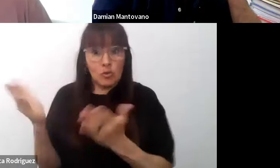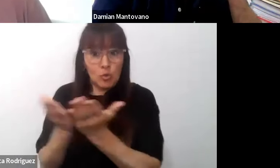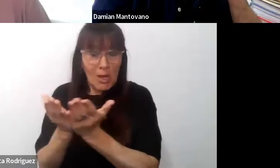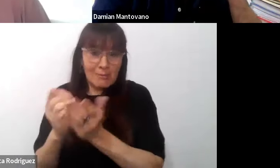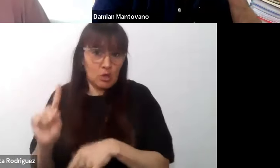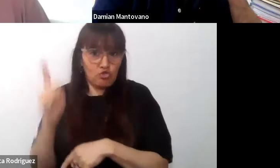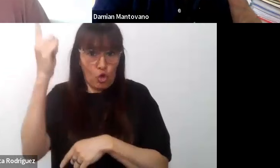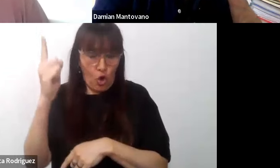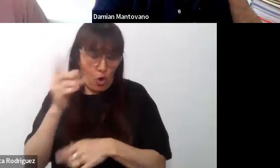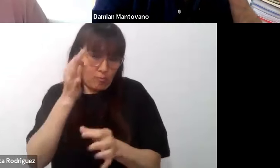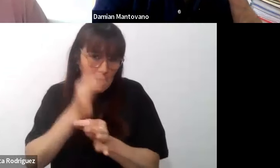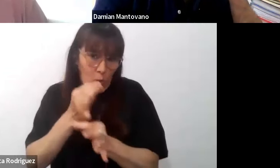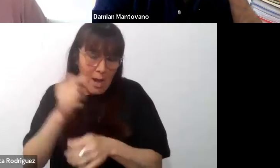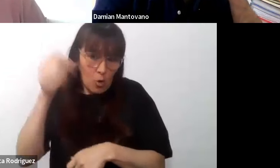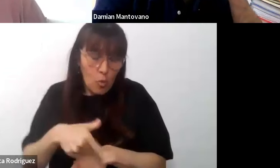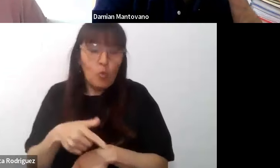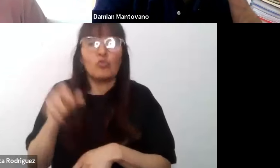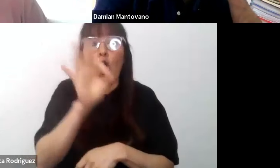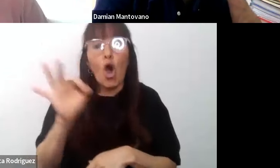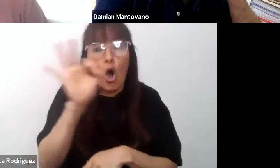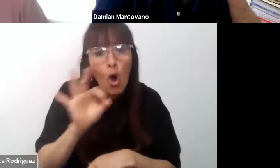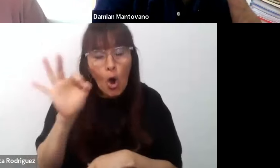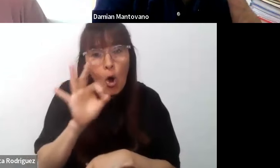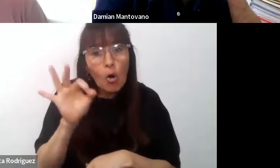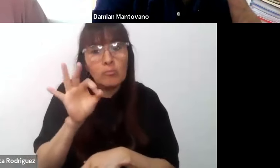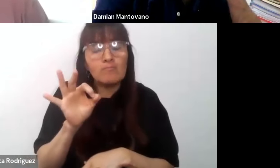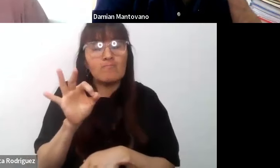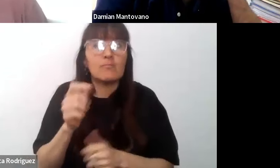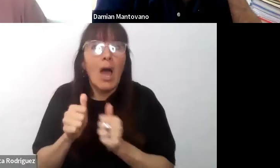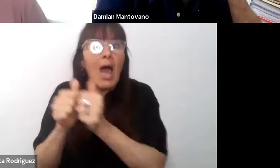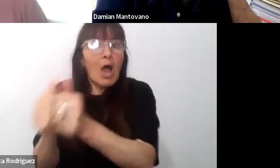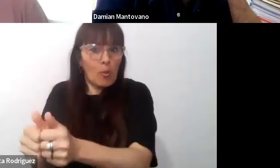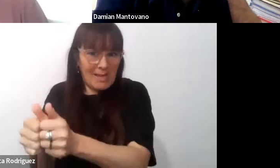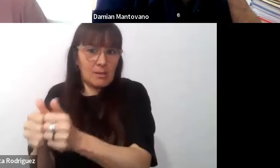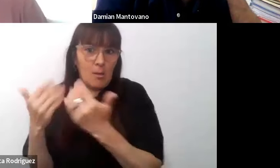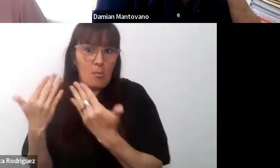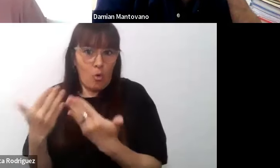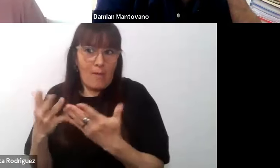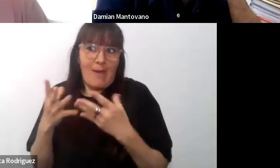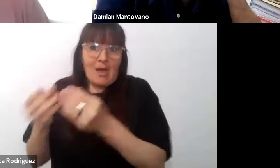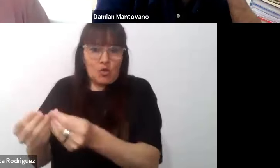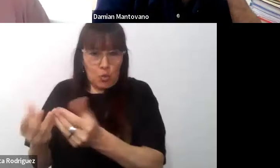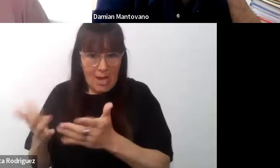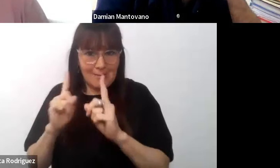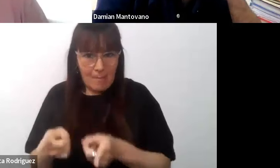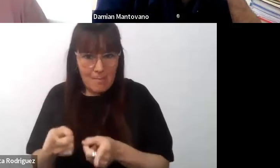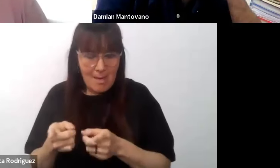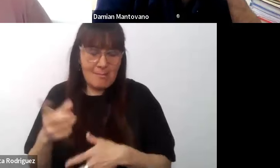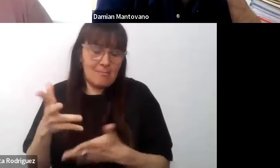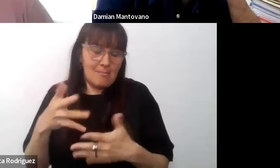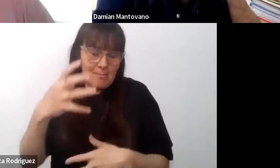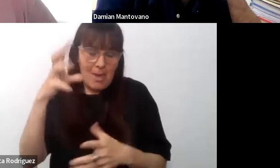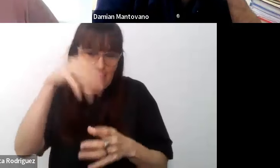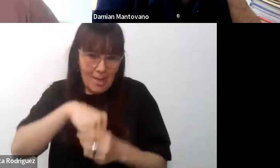o bien va a estar con un acompañante que va a ayudarlo en la clase común.